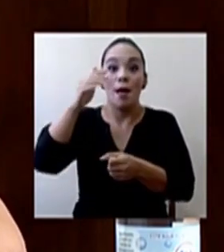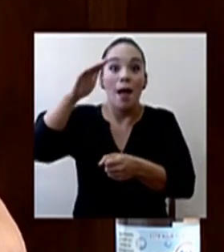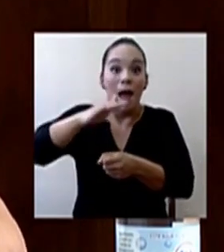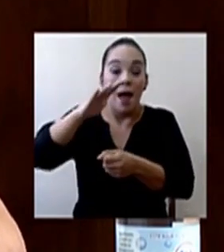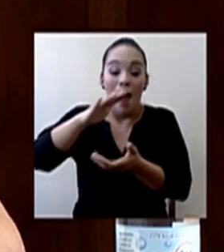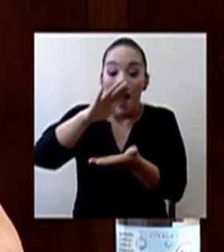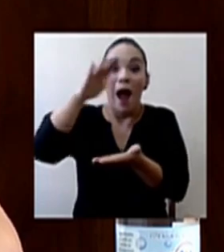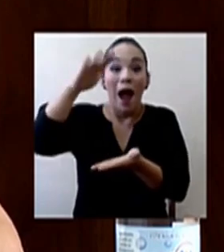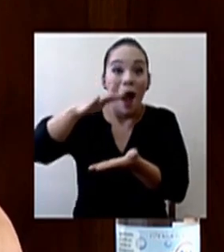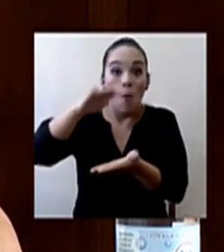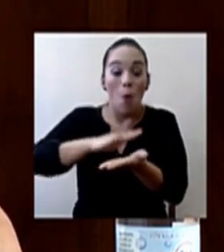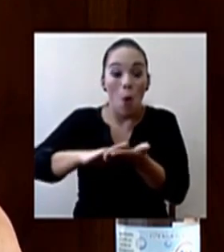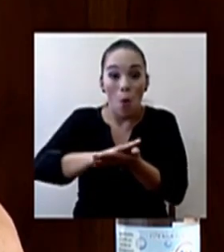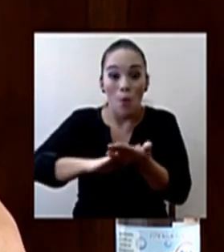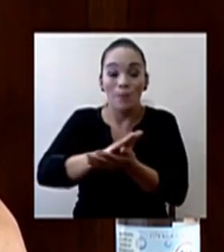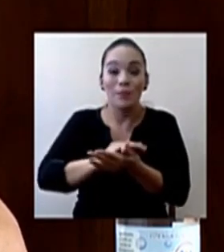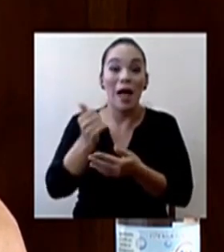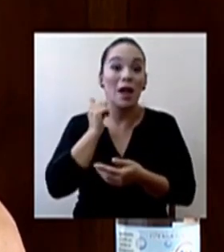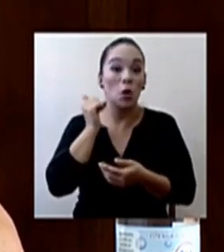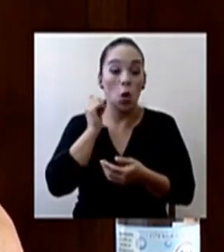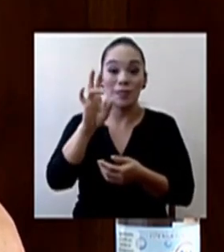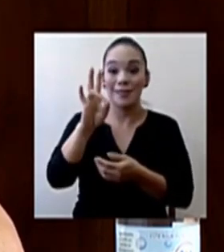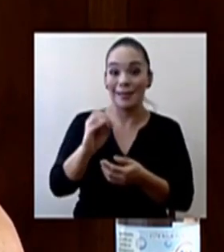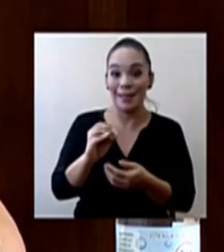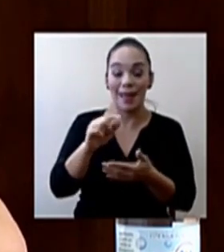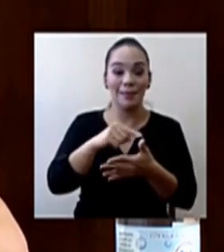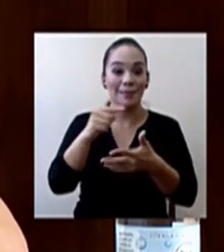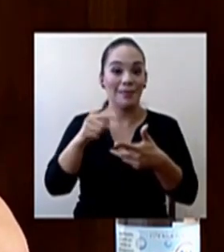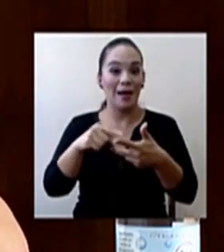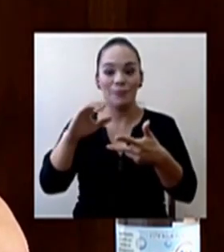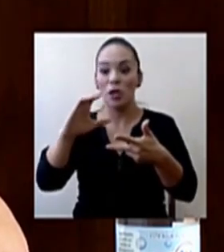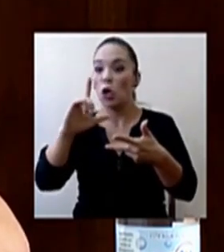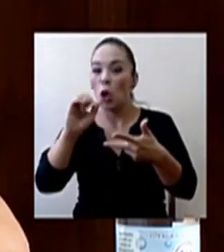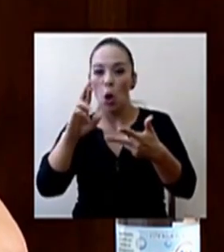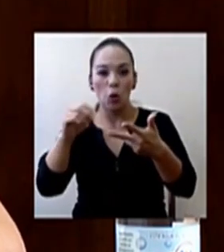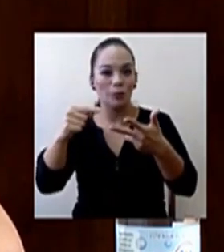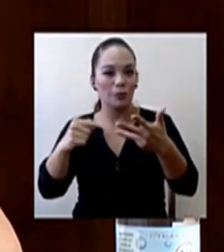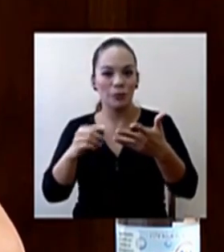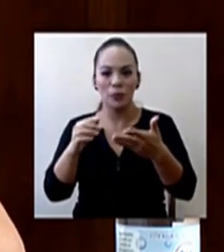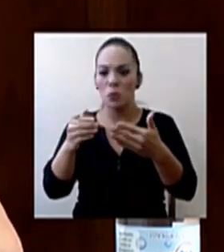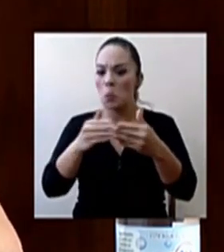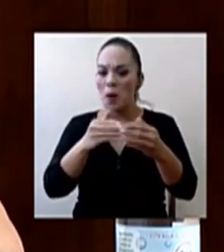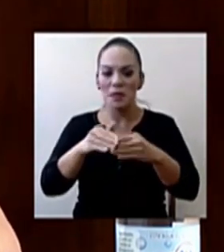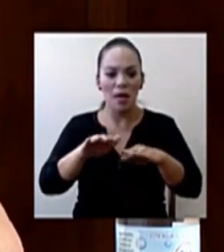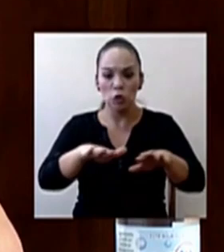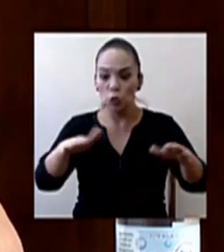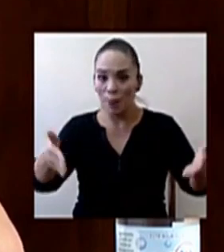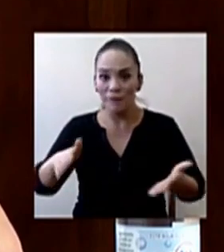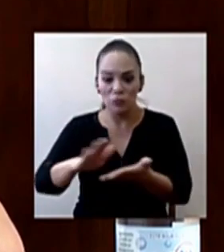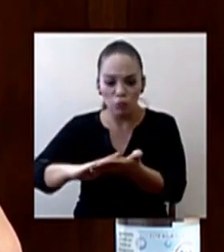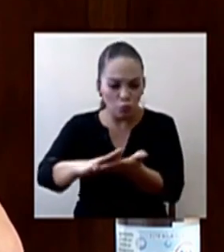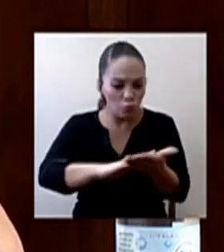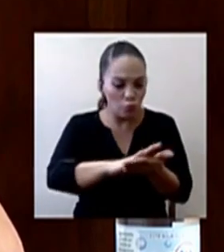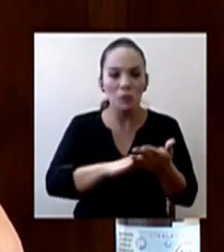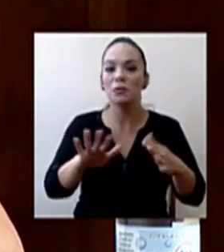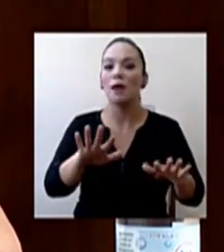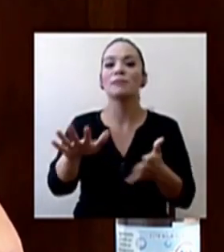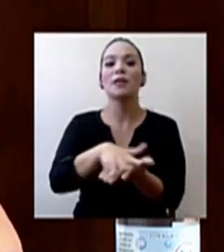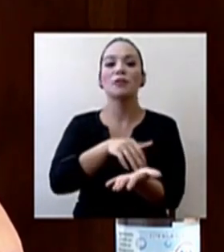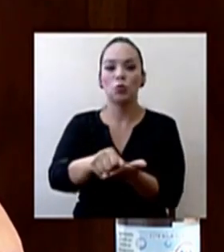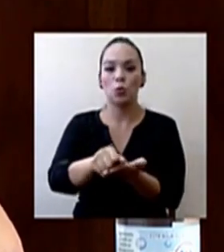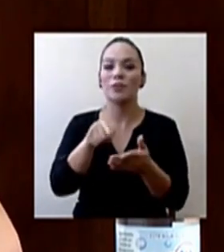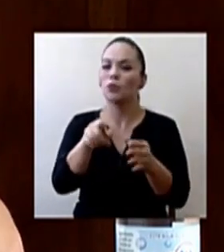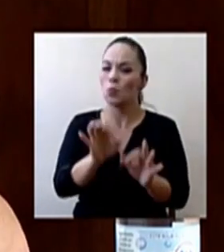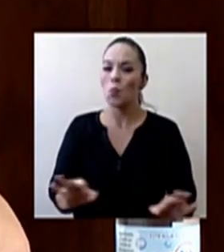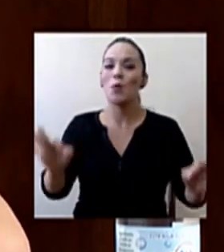incluso alcohol al 70, limpiando bien las superficies donde pudiese estar, se destruye. Y eso es lo más importante que tenemos que